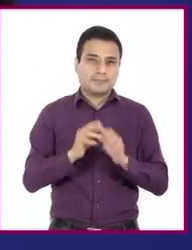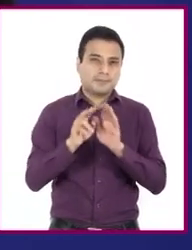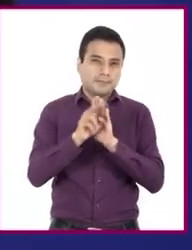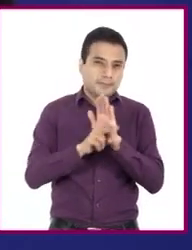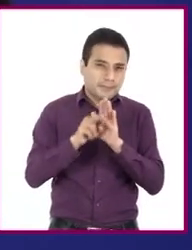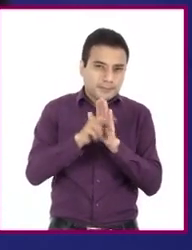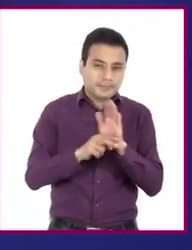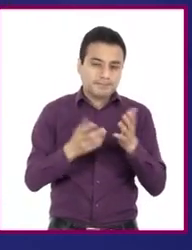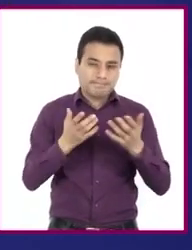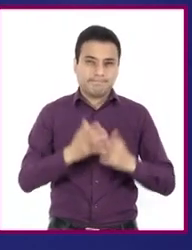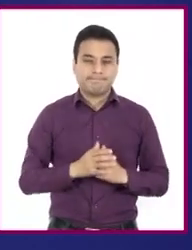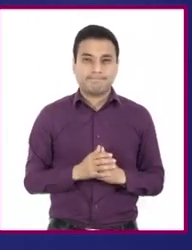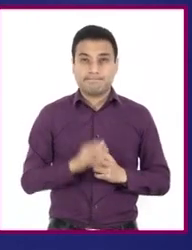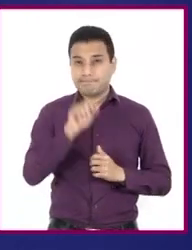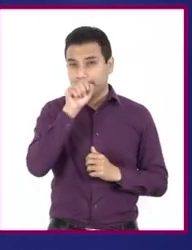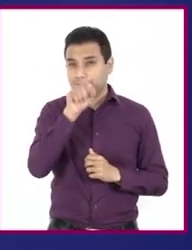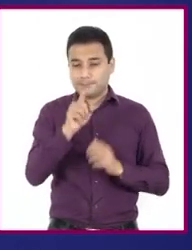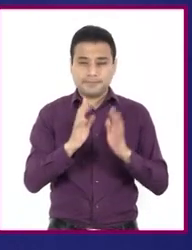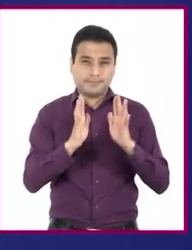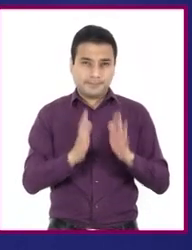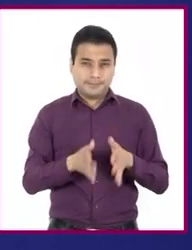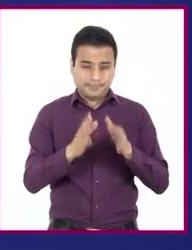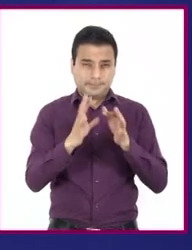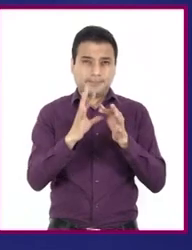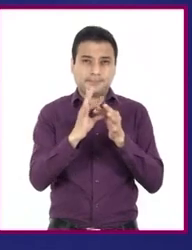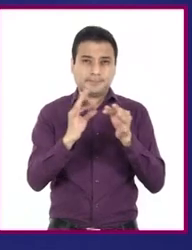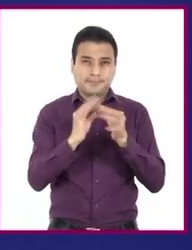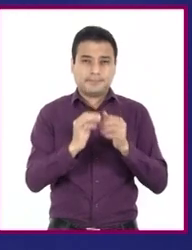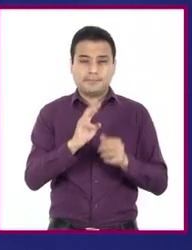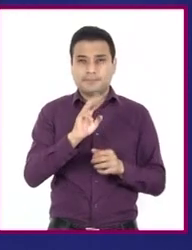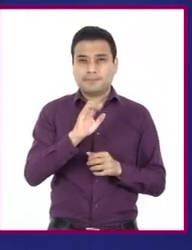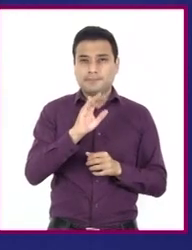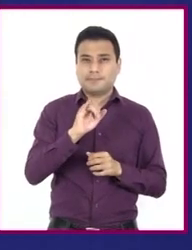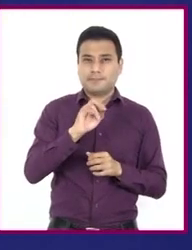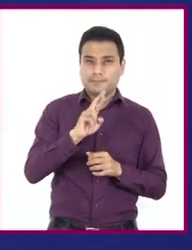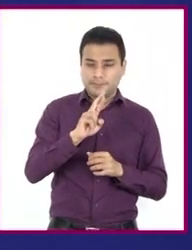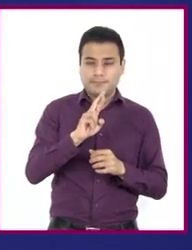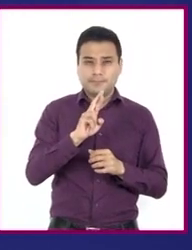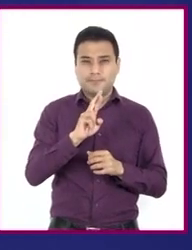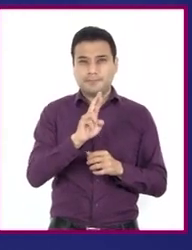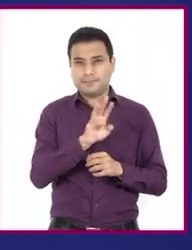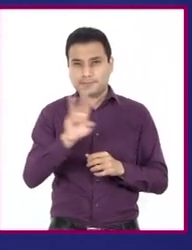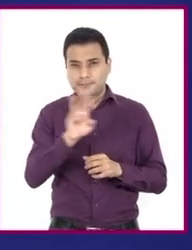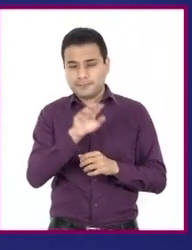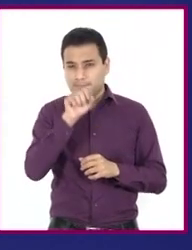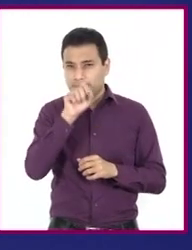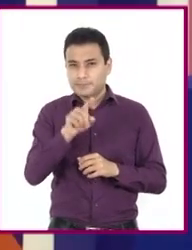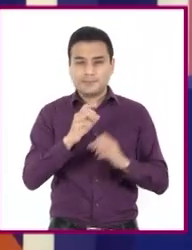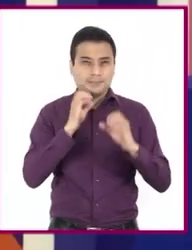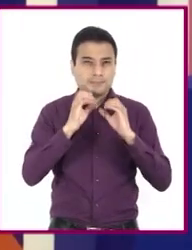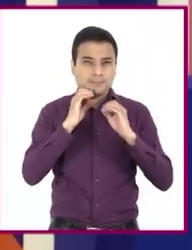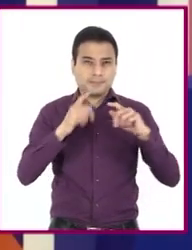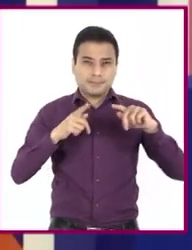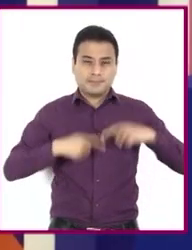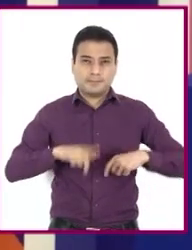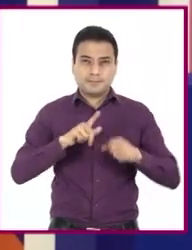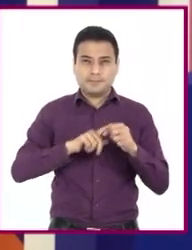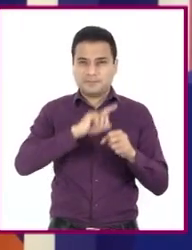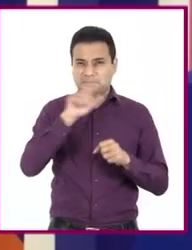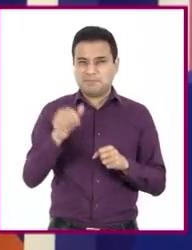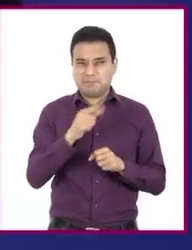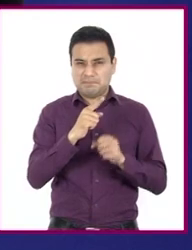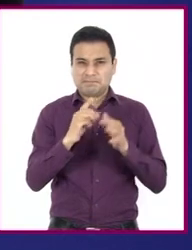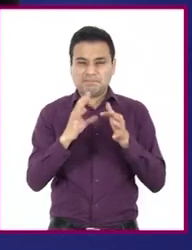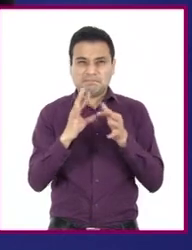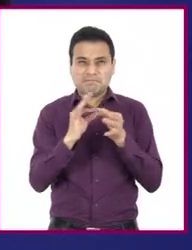documentales. También exploramos fuentes como las webinars y las comunicaciones personales. Y finalmente, nos explicó la manera